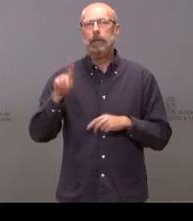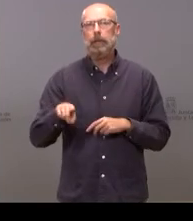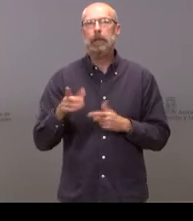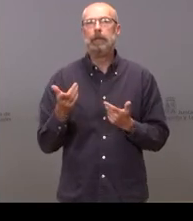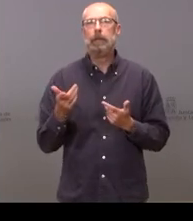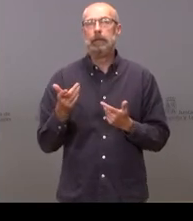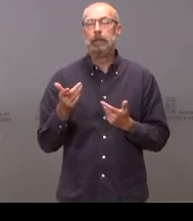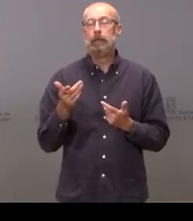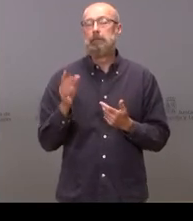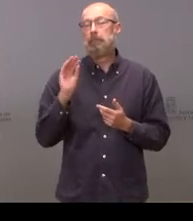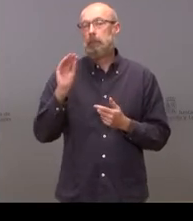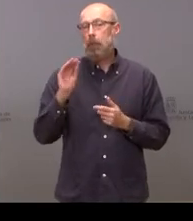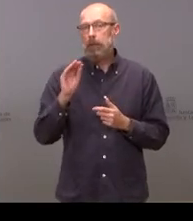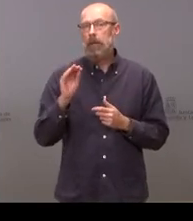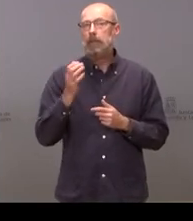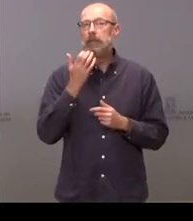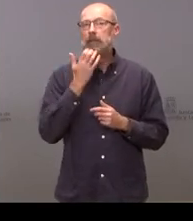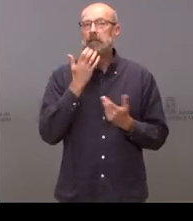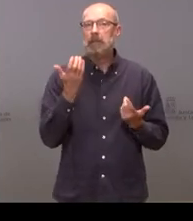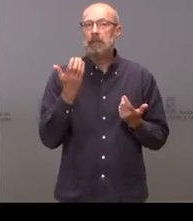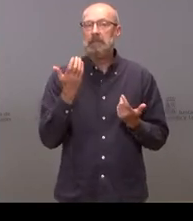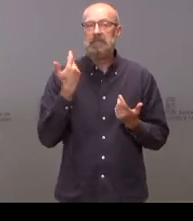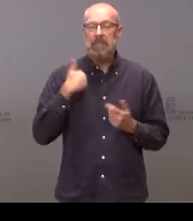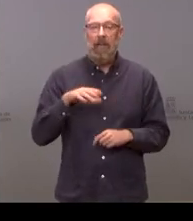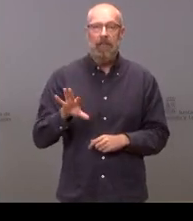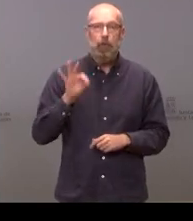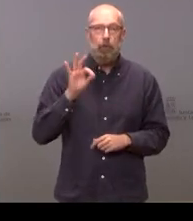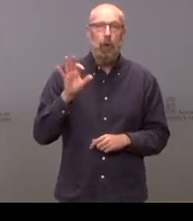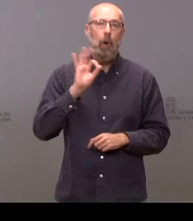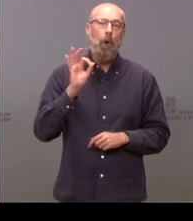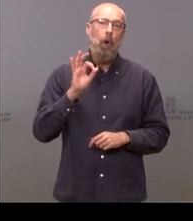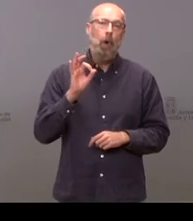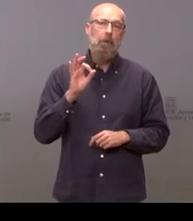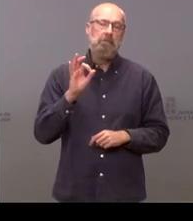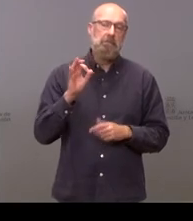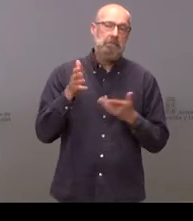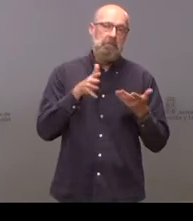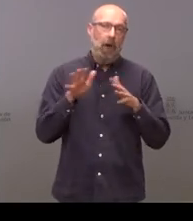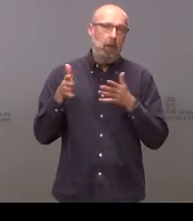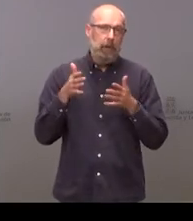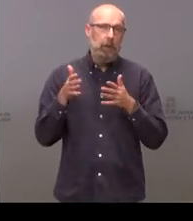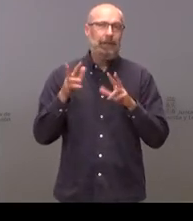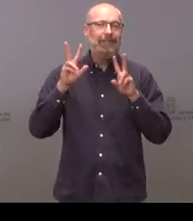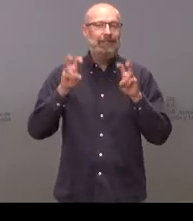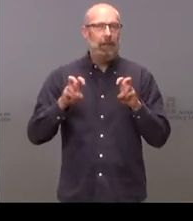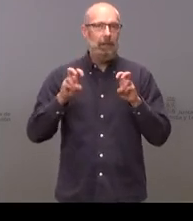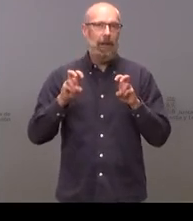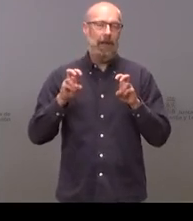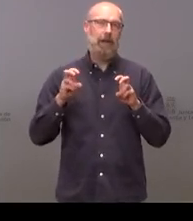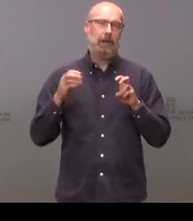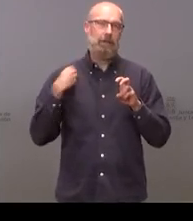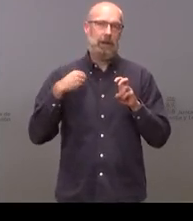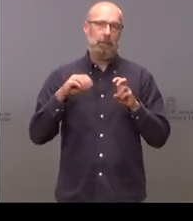por preguntar si hay alguna decisión o alguna aproximación a una decisión respecto al recurso de la